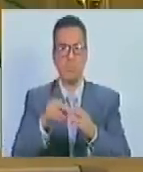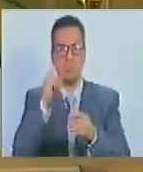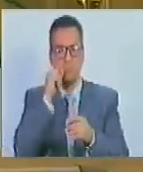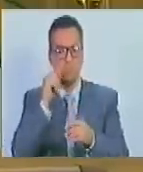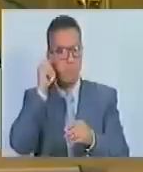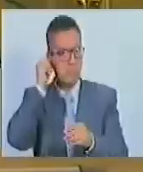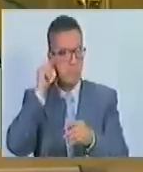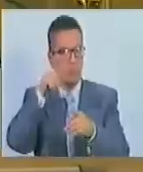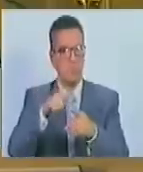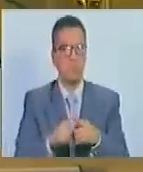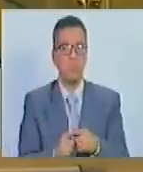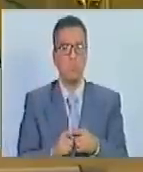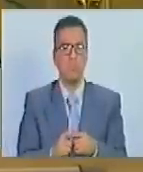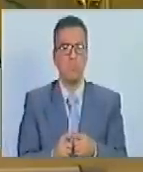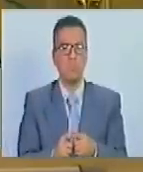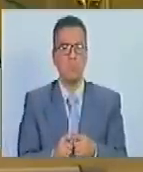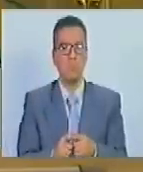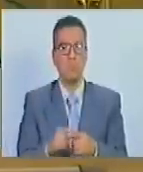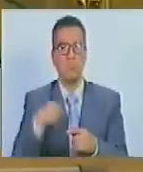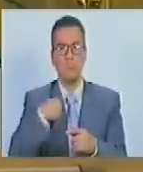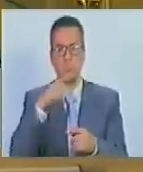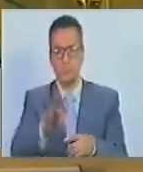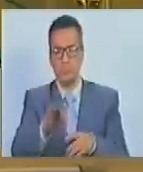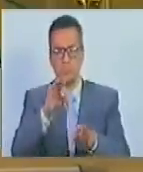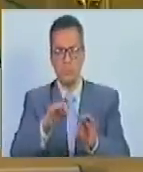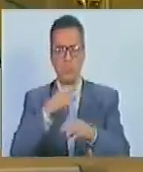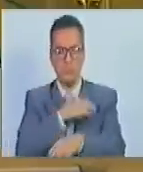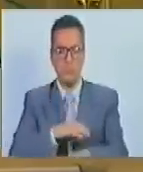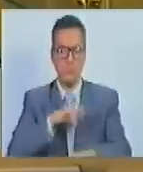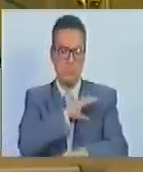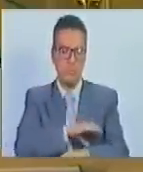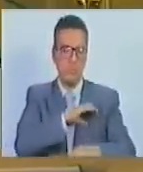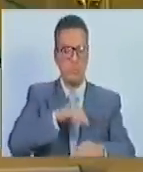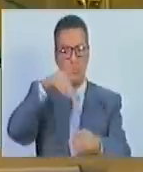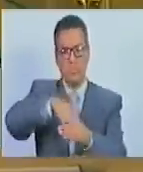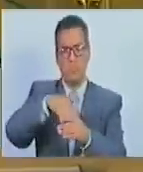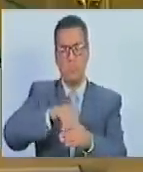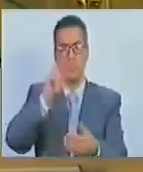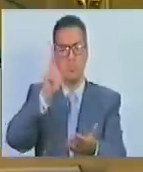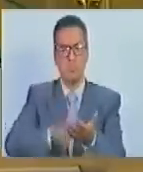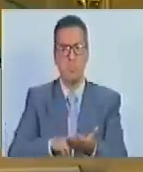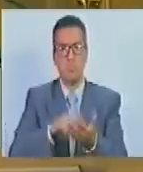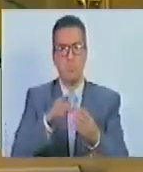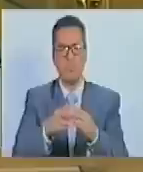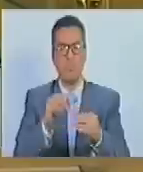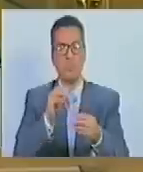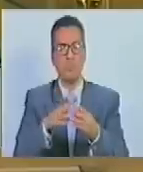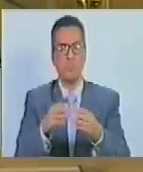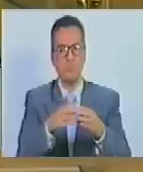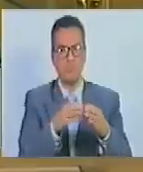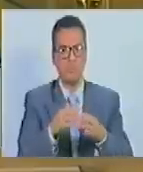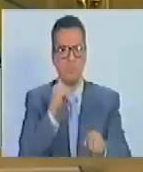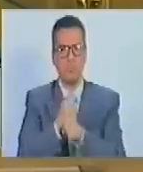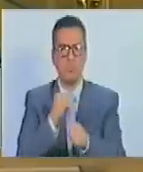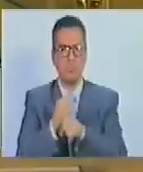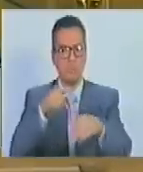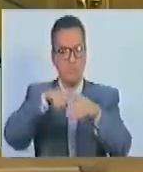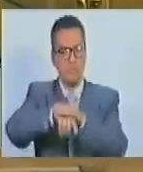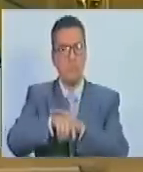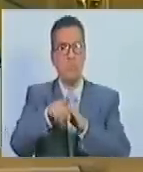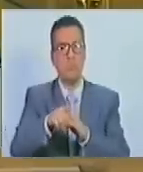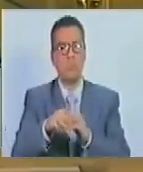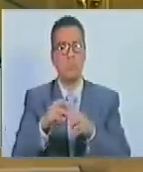Ciudadanas y Ciudadanos en la que se eligió la Comisión Electoral. Se aprobaron los comités de trabajo que integran la unidad